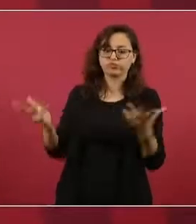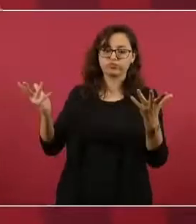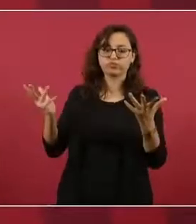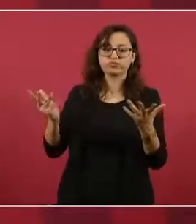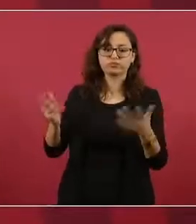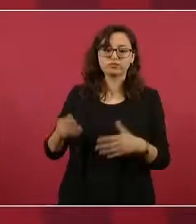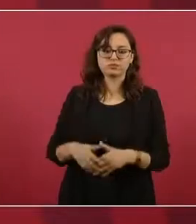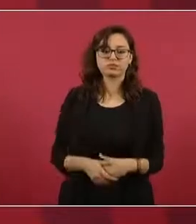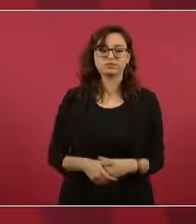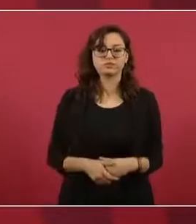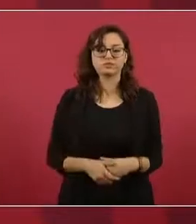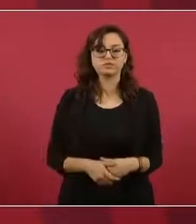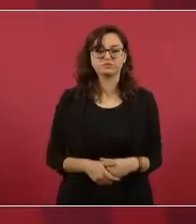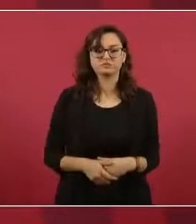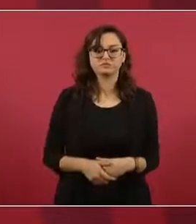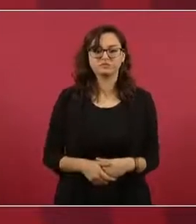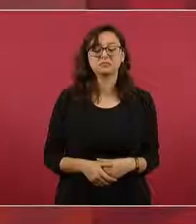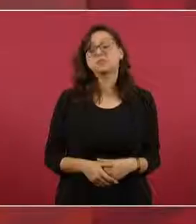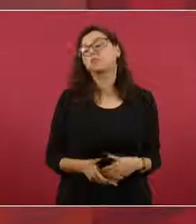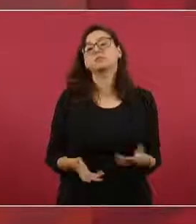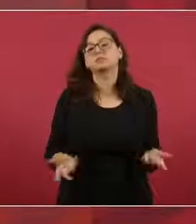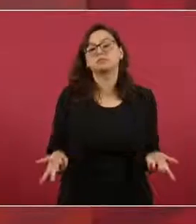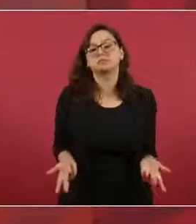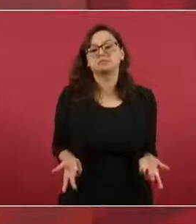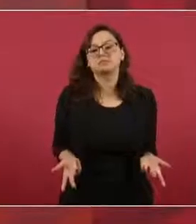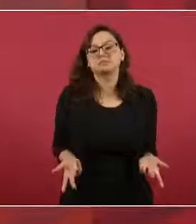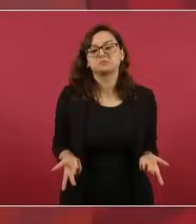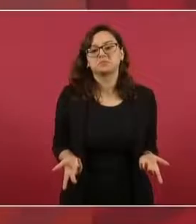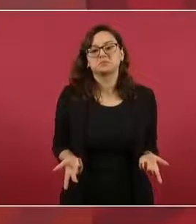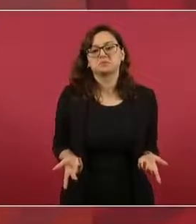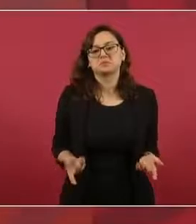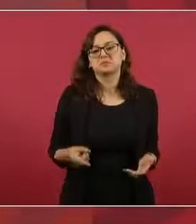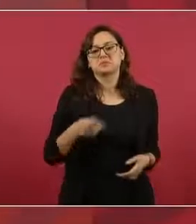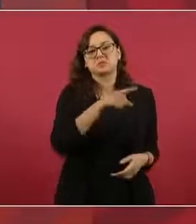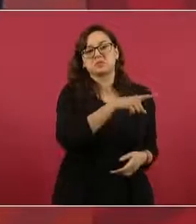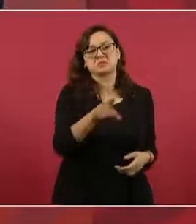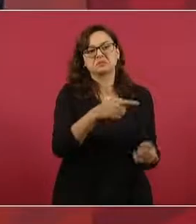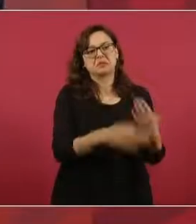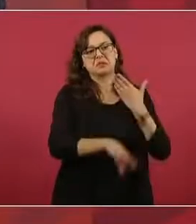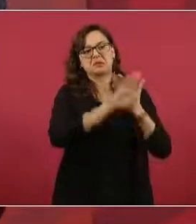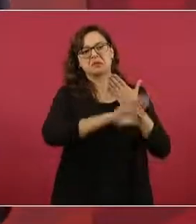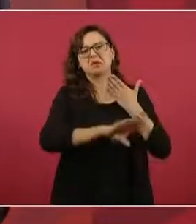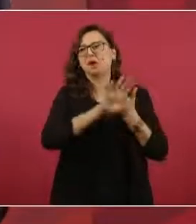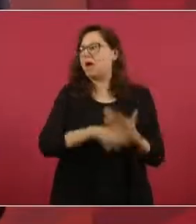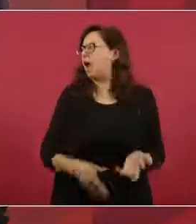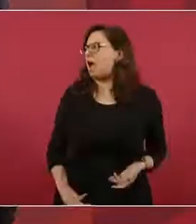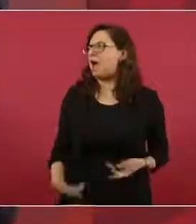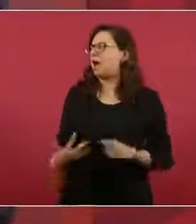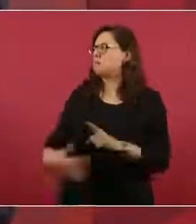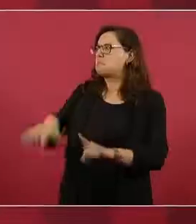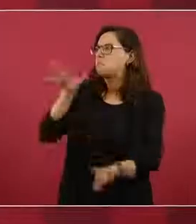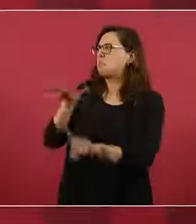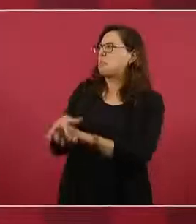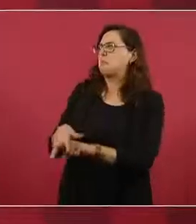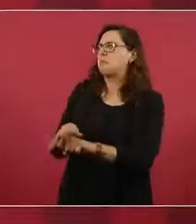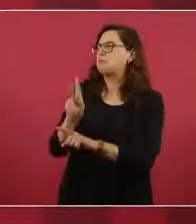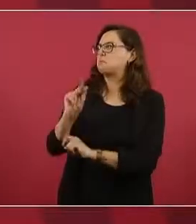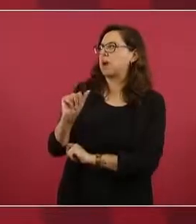¿Y qué me va a importar que digan que es populismo, paternalismo a estas alturas? Imagínense.